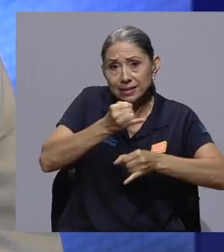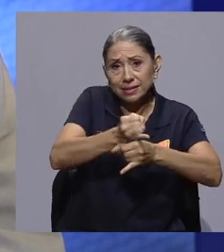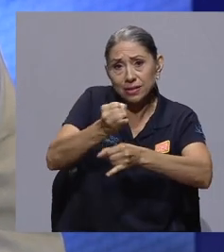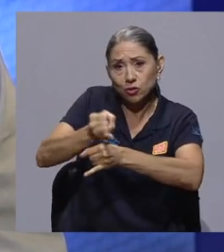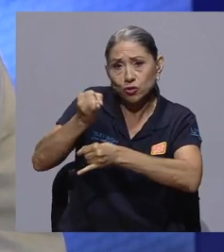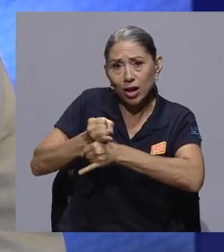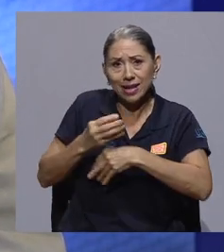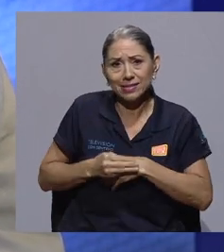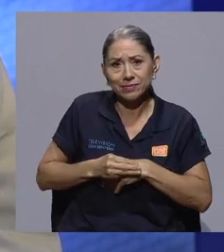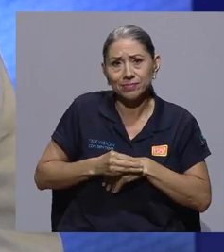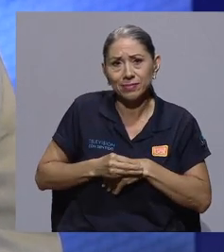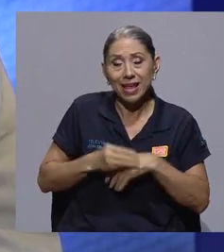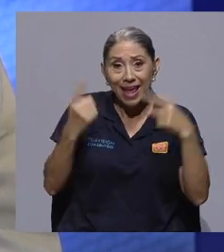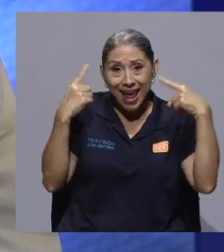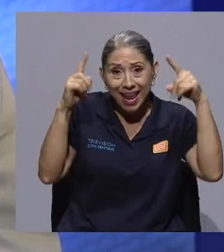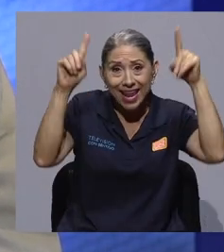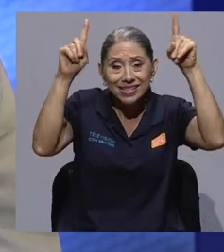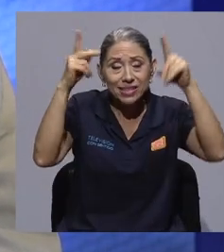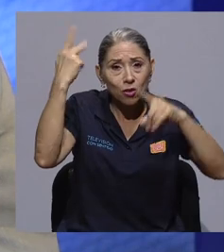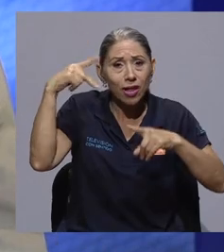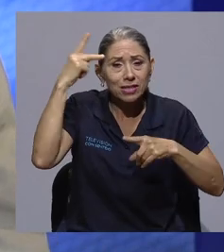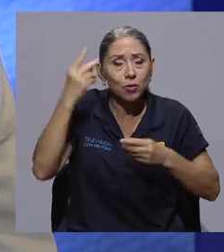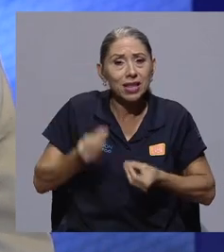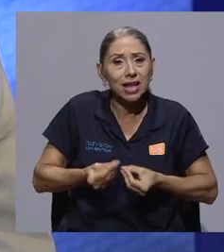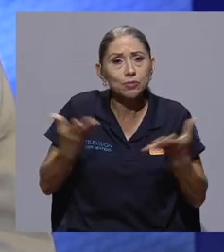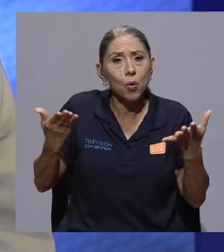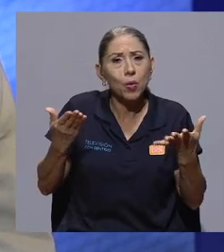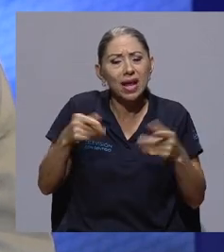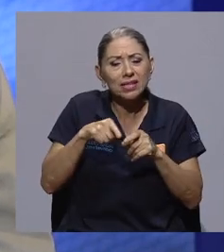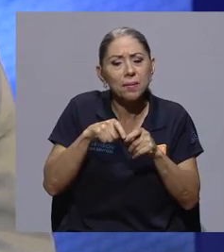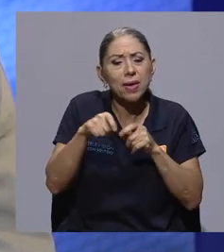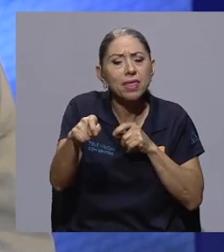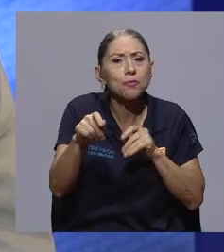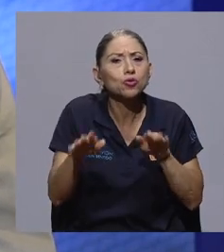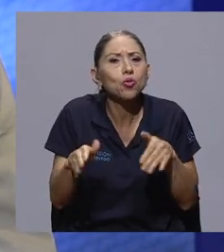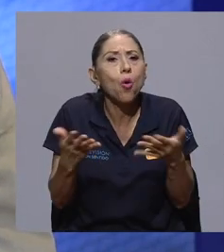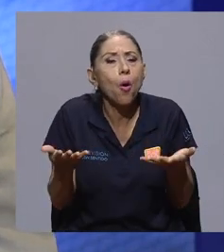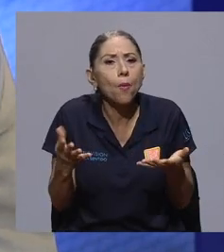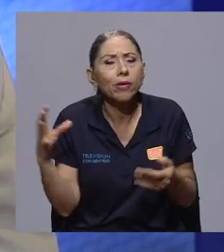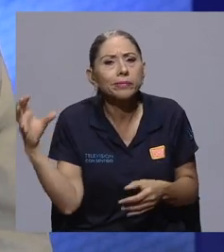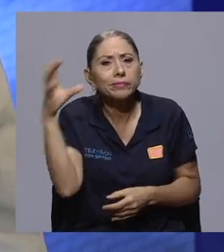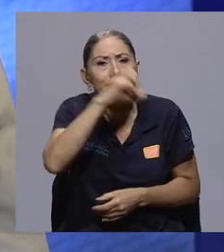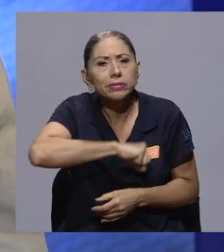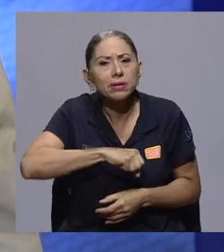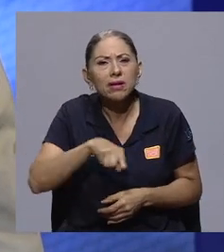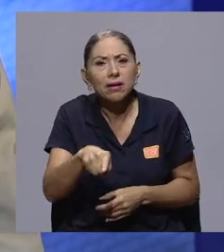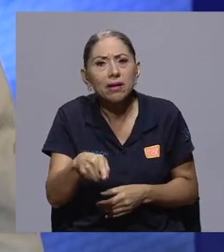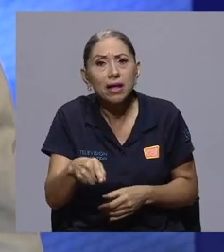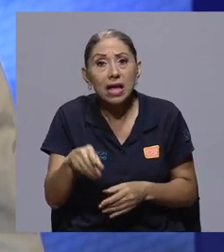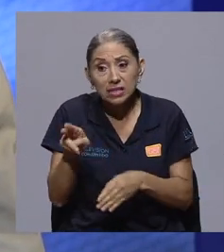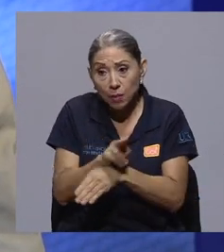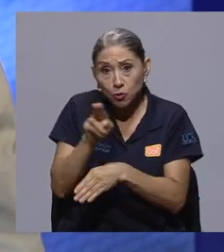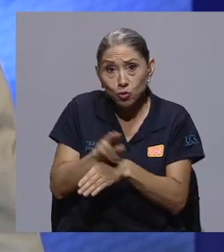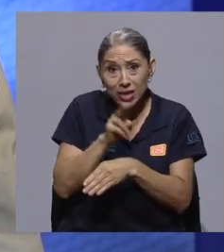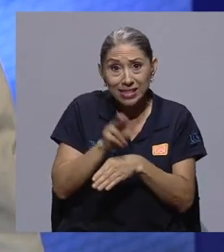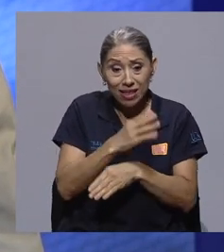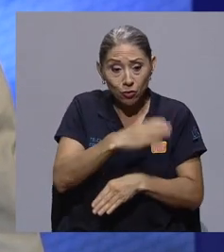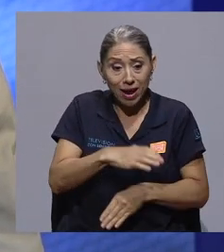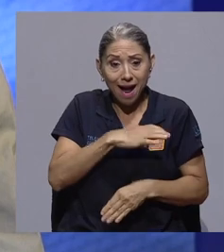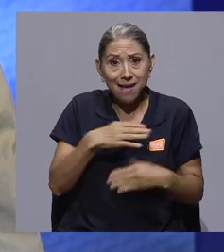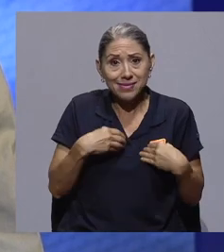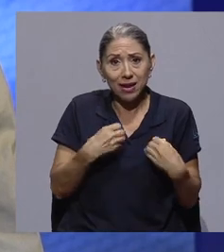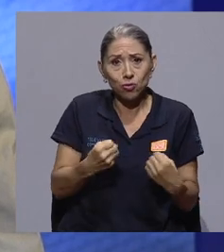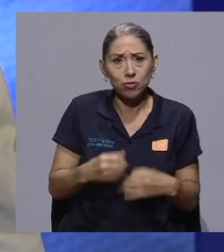¿Cómo medimos el éxito de las políticas públicas? ¿Cuáles son esos indicadores? Estamos utilizando indicadores de salud. Como